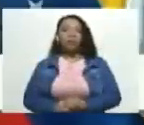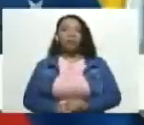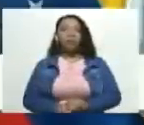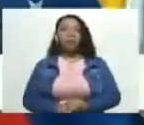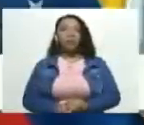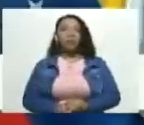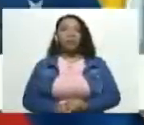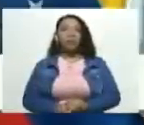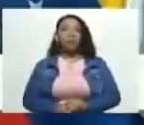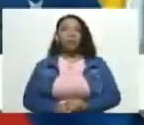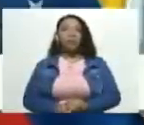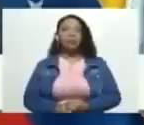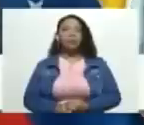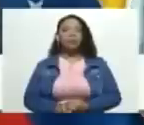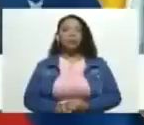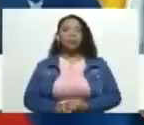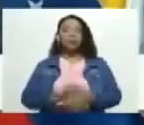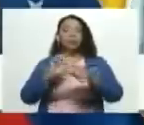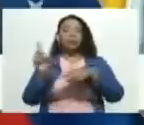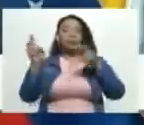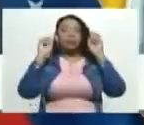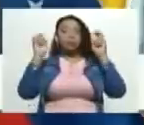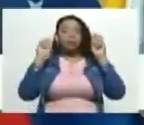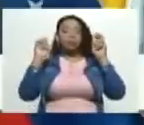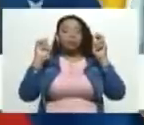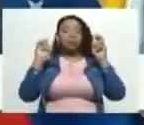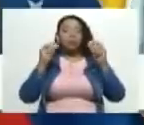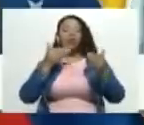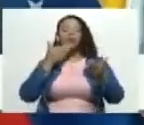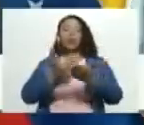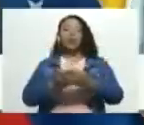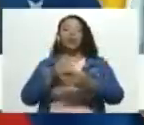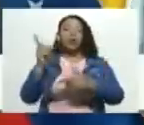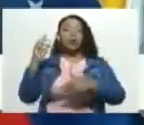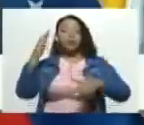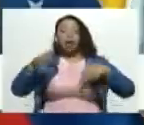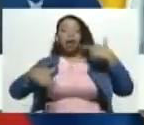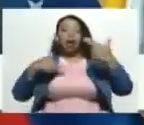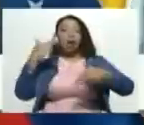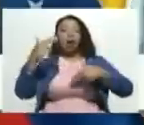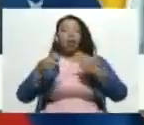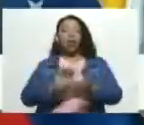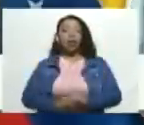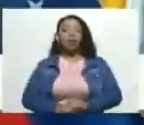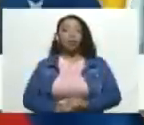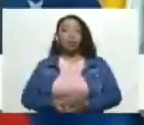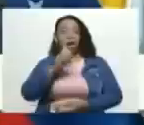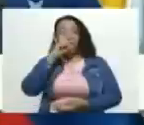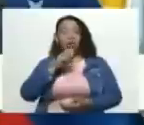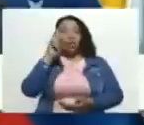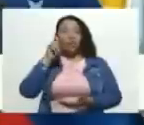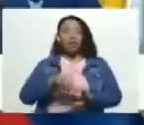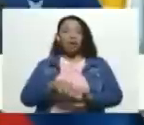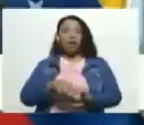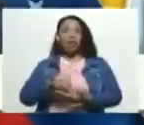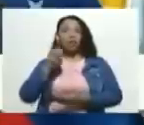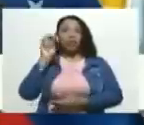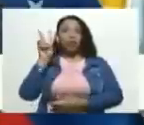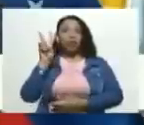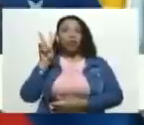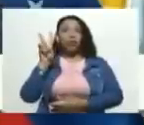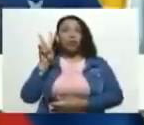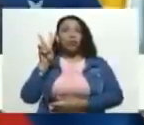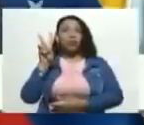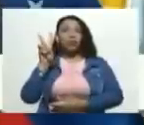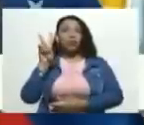A raíz de la acción y los pedidos de estos criminales, desde el año 2014 a Venezuela se